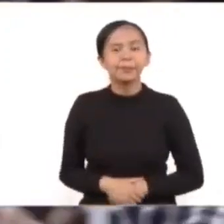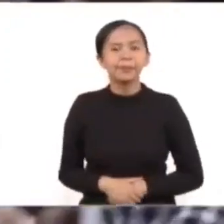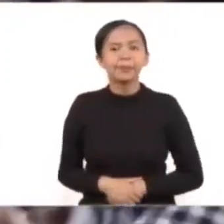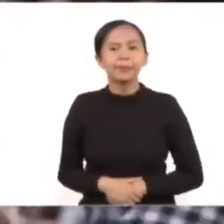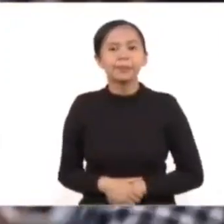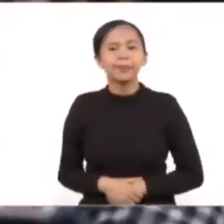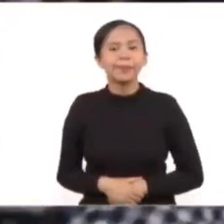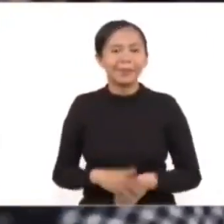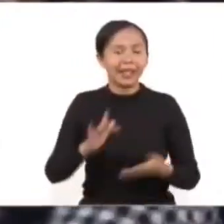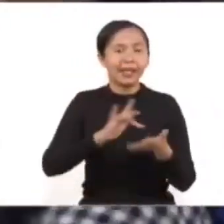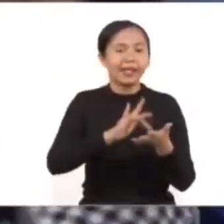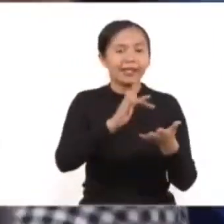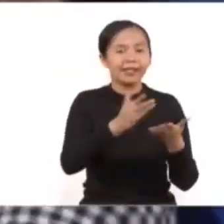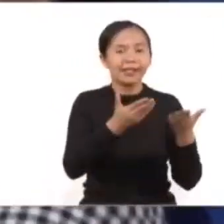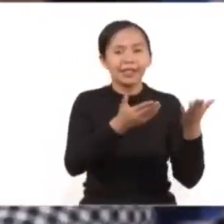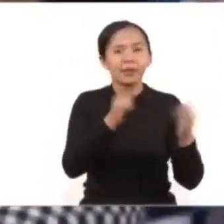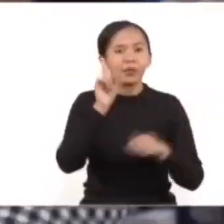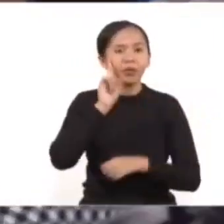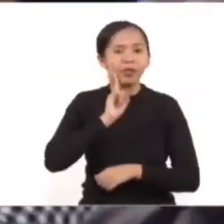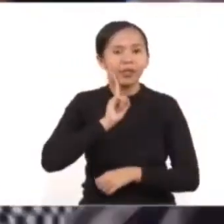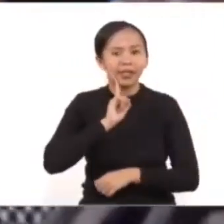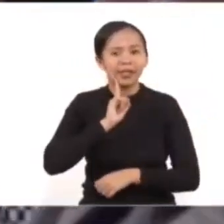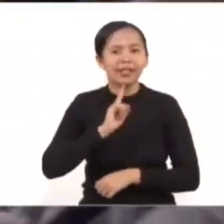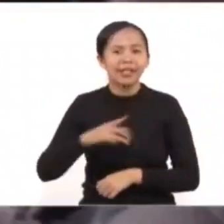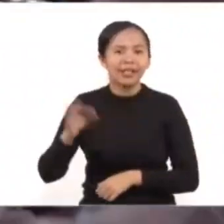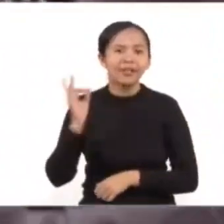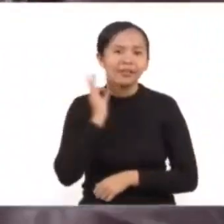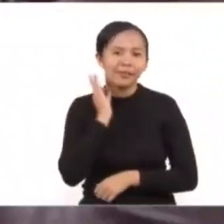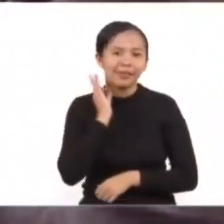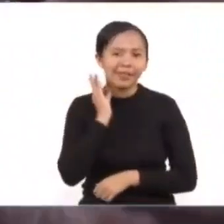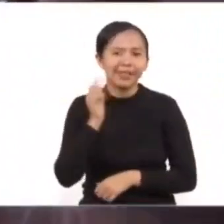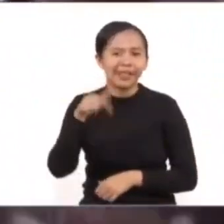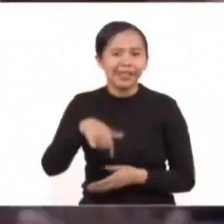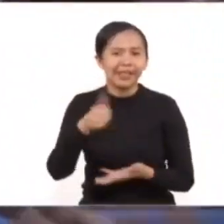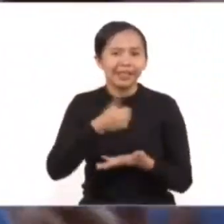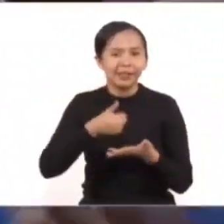Agradecemos las palabras de la fiscal general de justicia de la Ciudad de México.